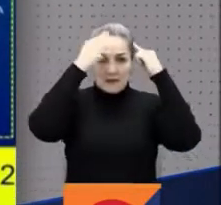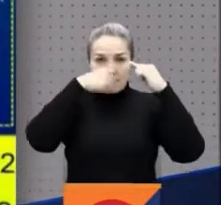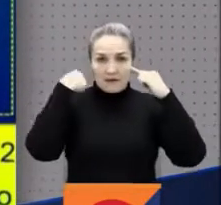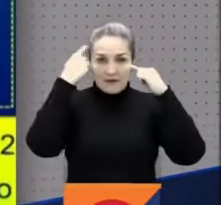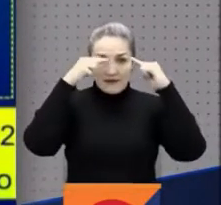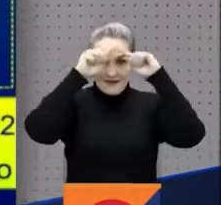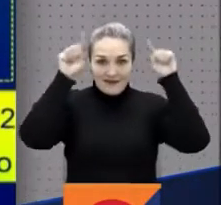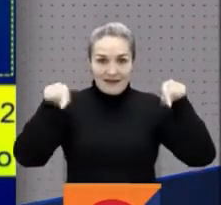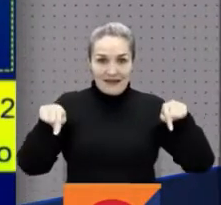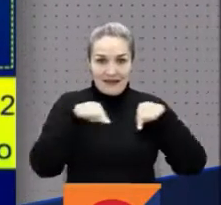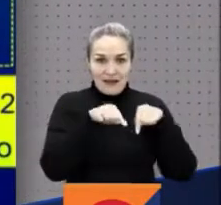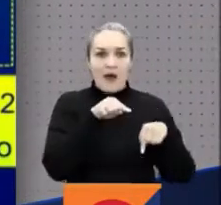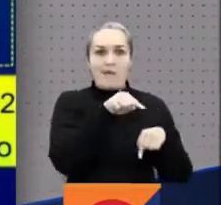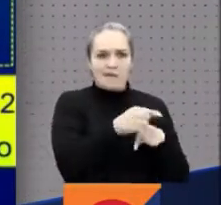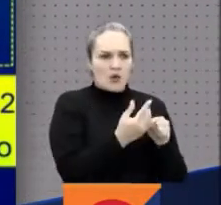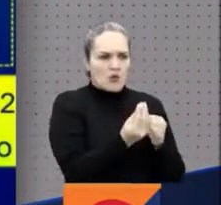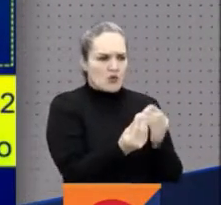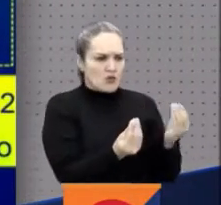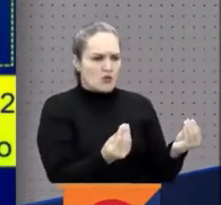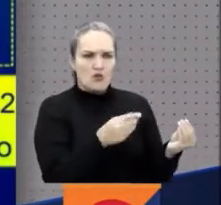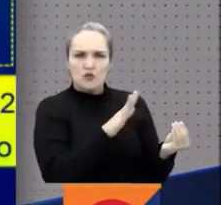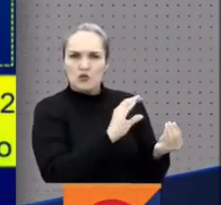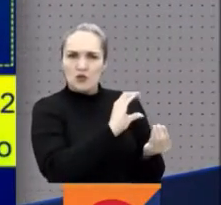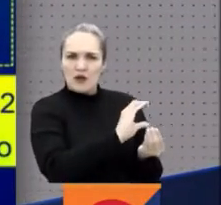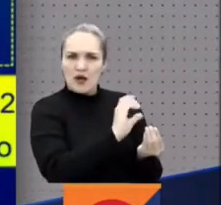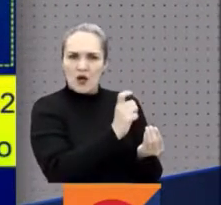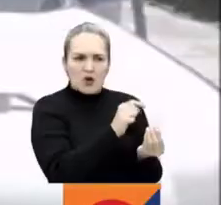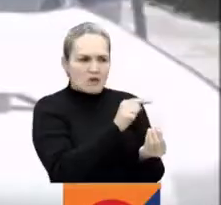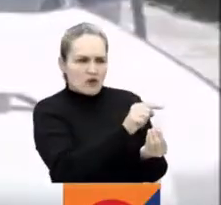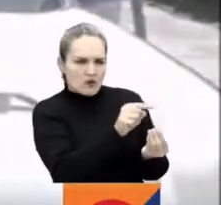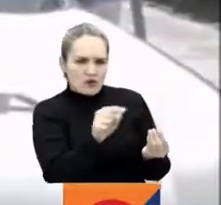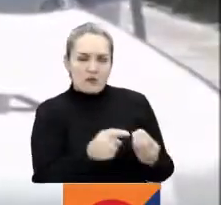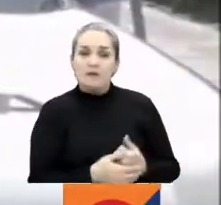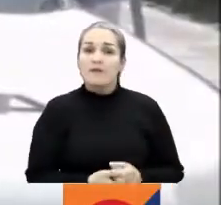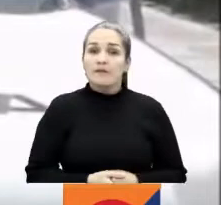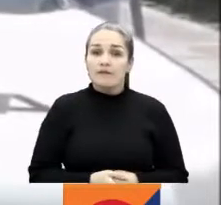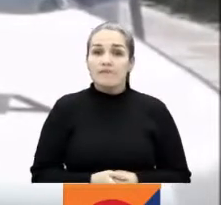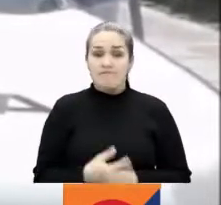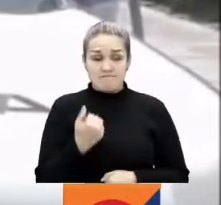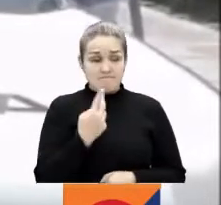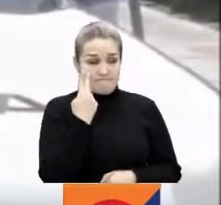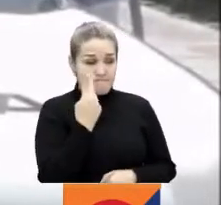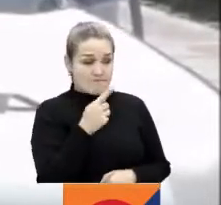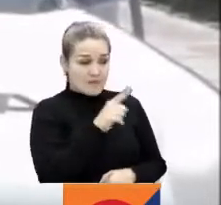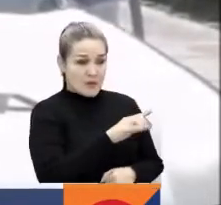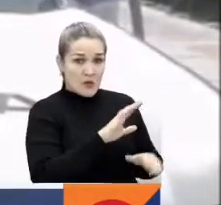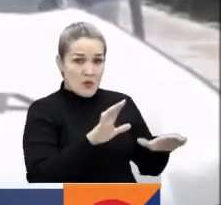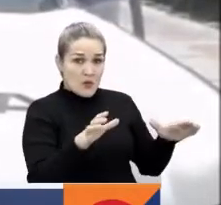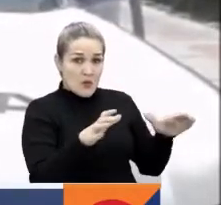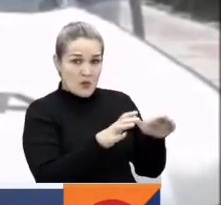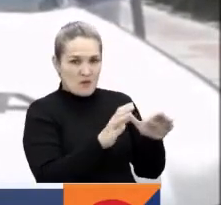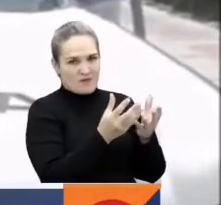de los principales cabecillas del Clan del Golfo. Esta es su estructura, reconocida como Javier Diepes Cantero.